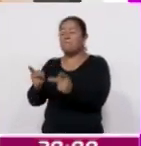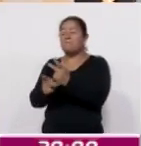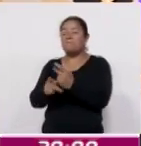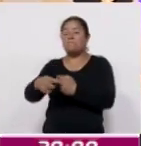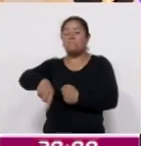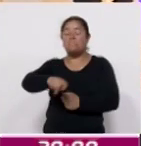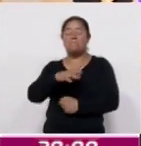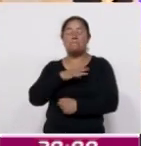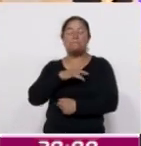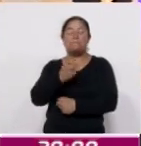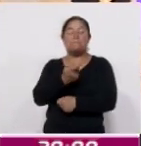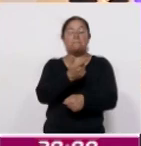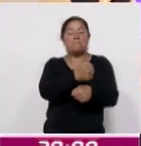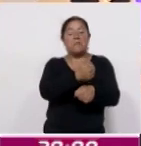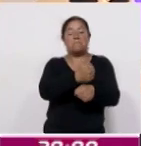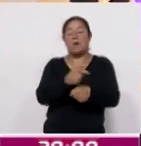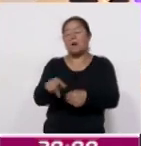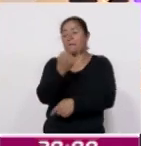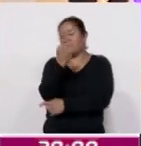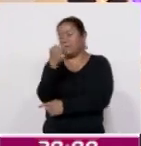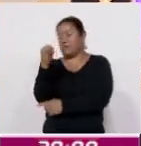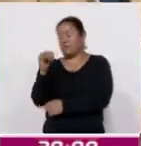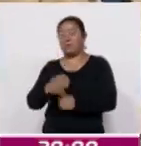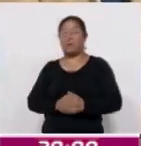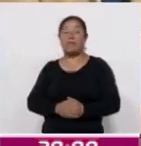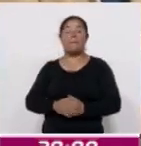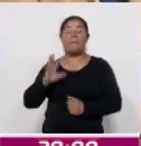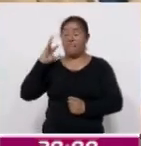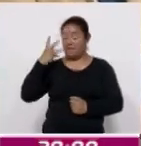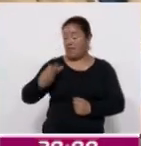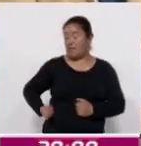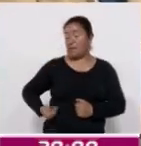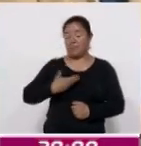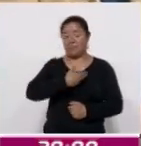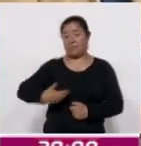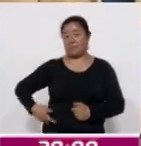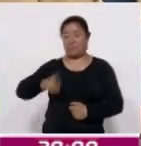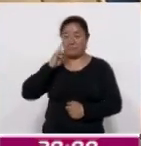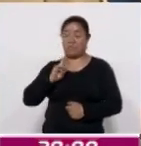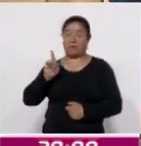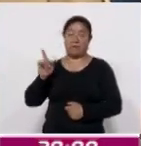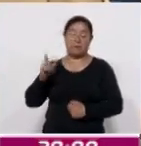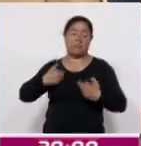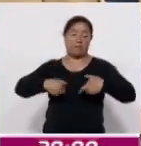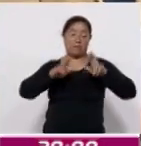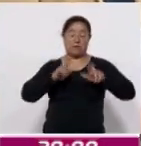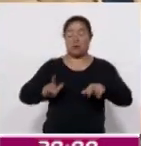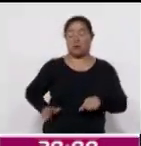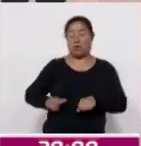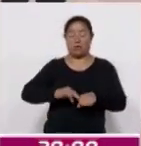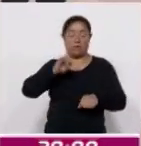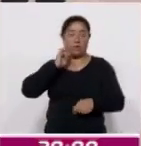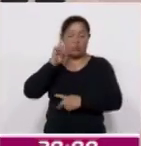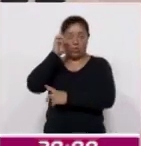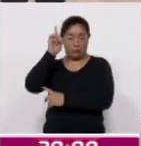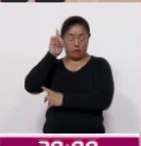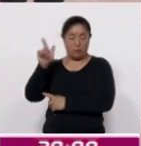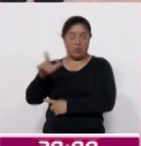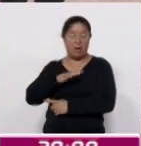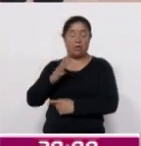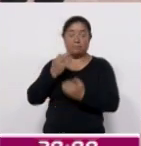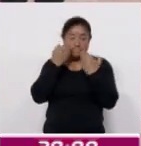La presidenta honorífica del Sistema Estatal DIF, Mariana Espinosa de los Monteros Cuellar, en representación de la gobernadora Lorena Cuellar Cisneros,